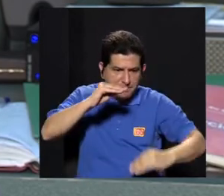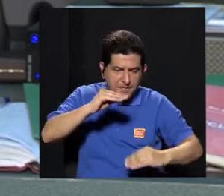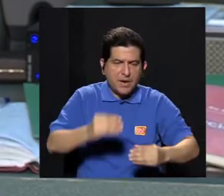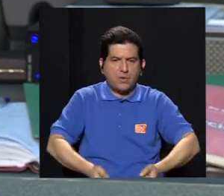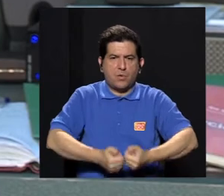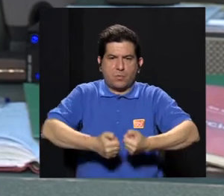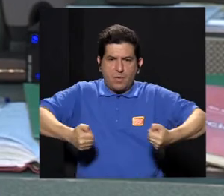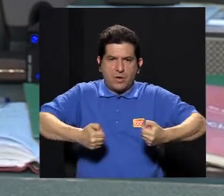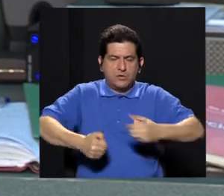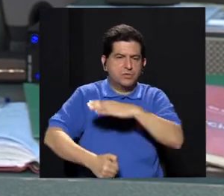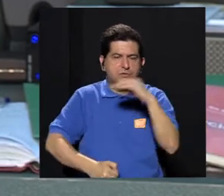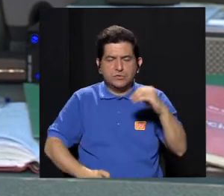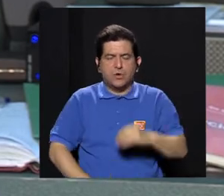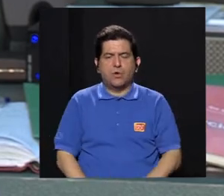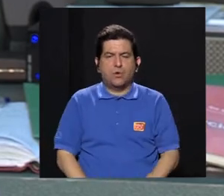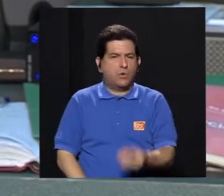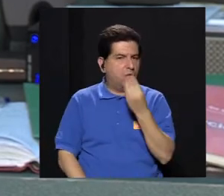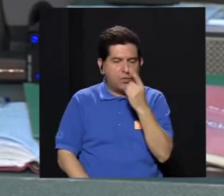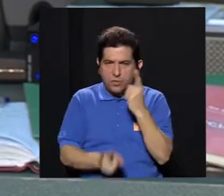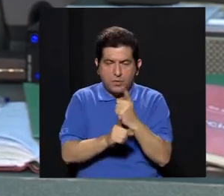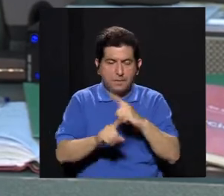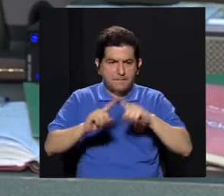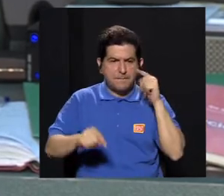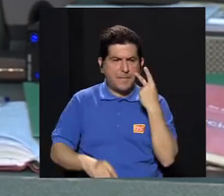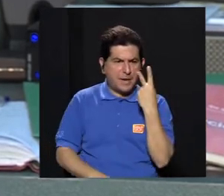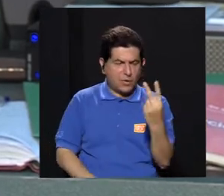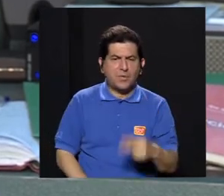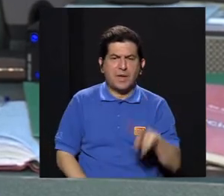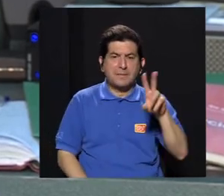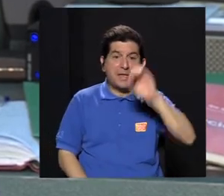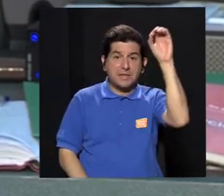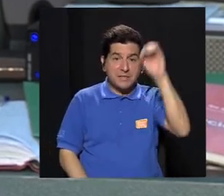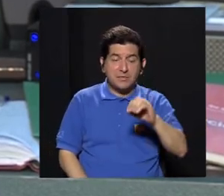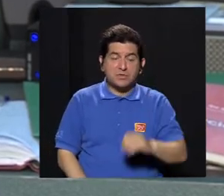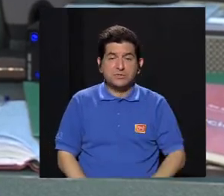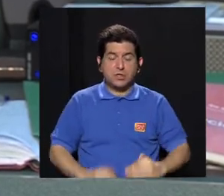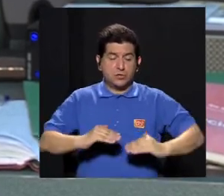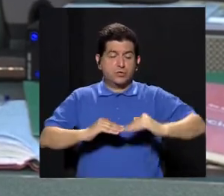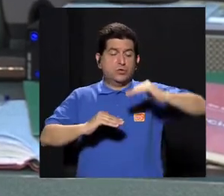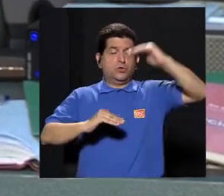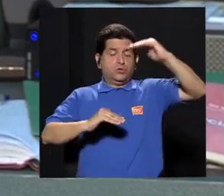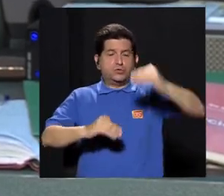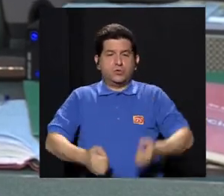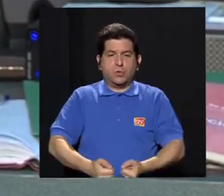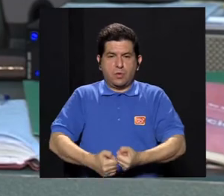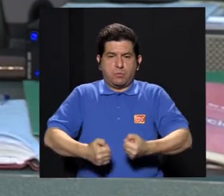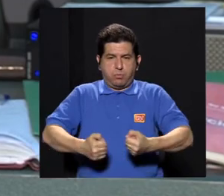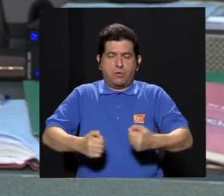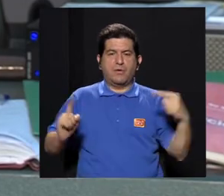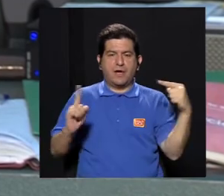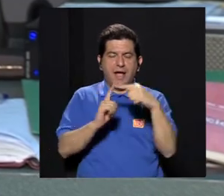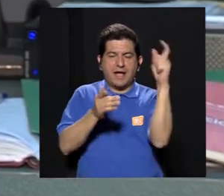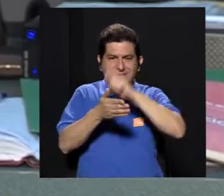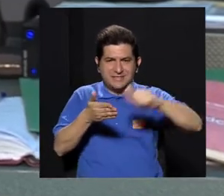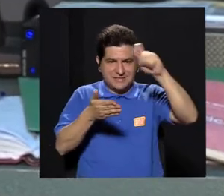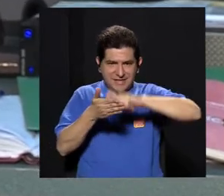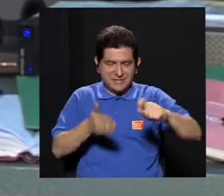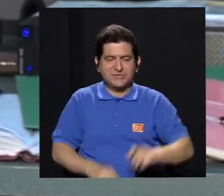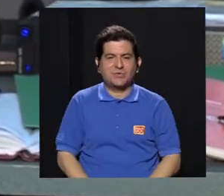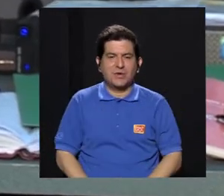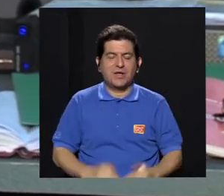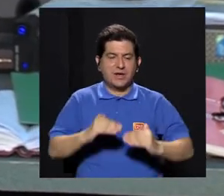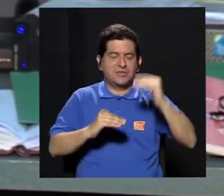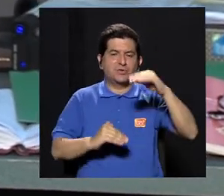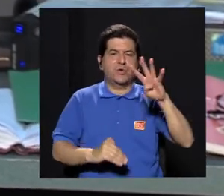bajo peso o desnutrición, y no lo encontramos. Encontramos mínimo 20% sobrepeso y obesidad, hasta